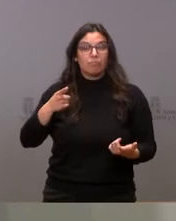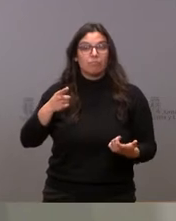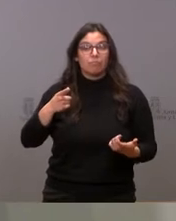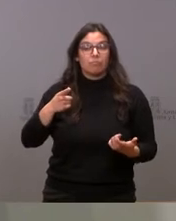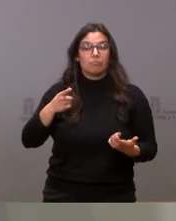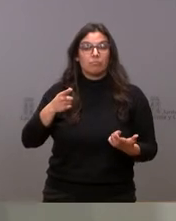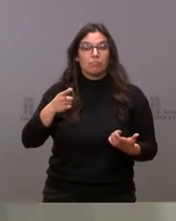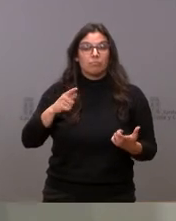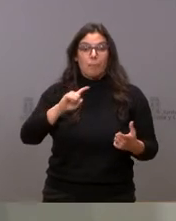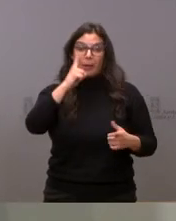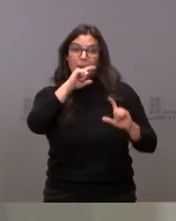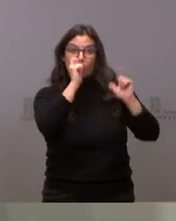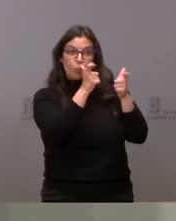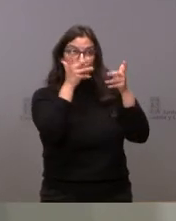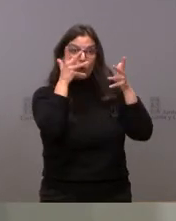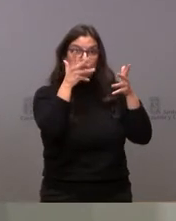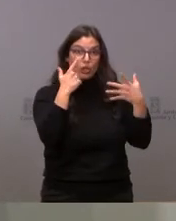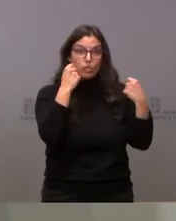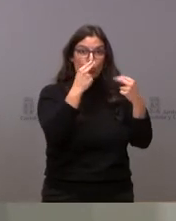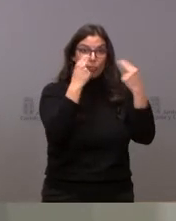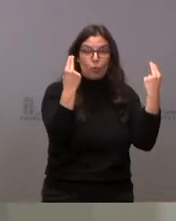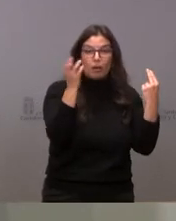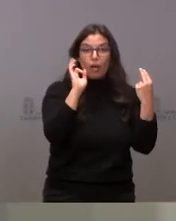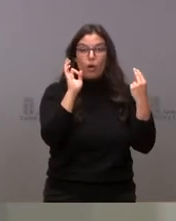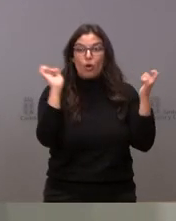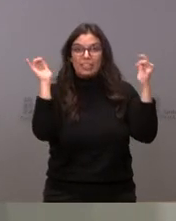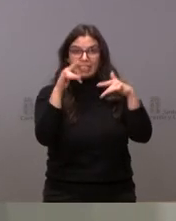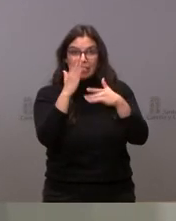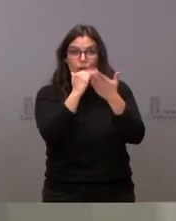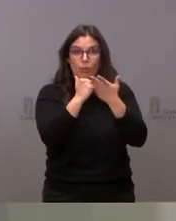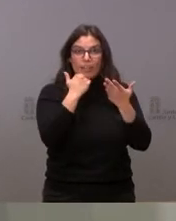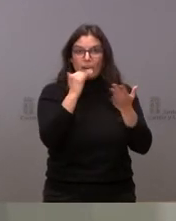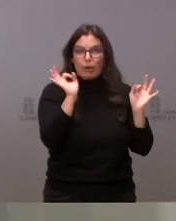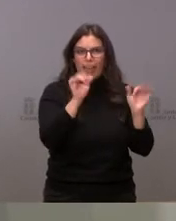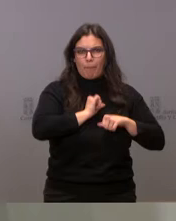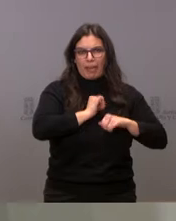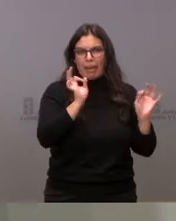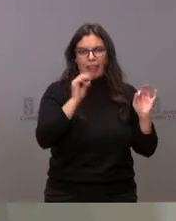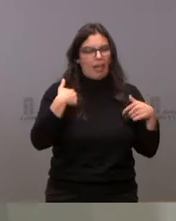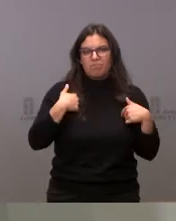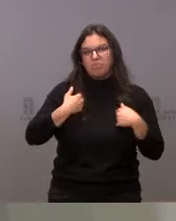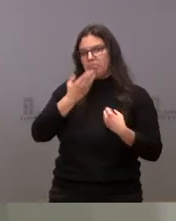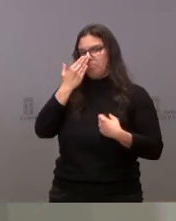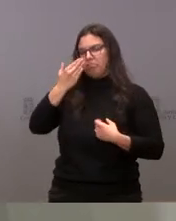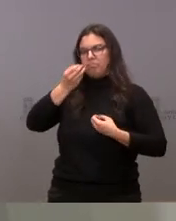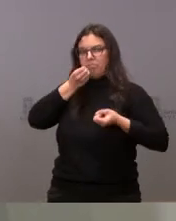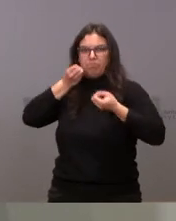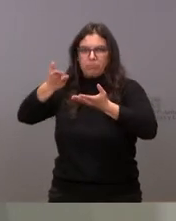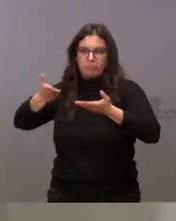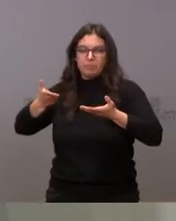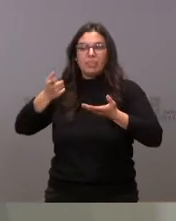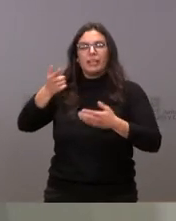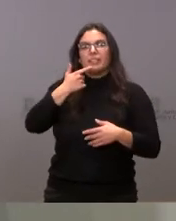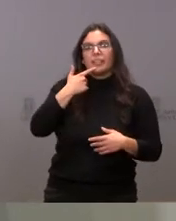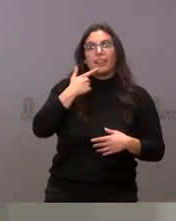reuniese el Consejo de Salud Pública ni el Consejo Interterritorial, la administración de vacunas